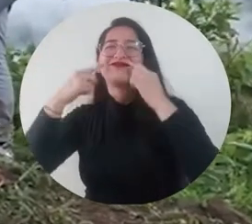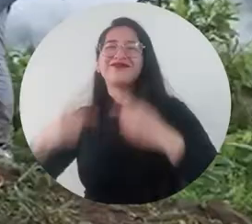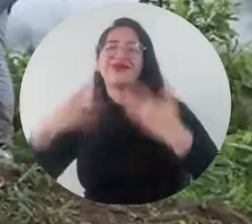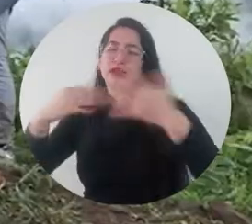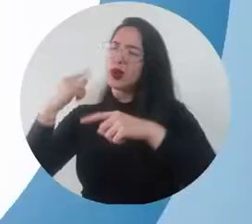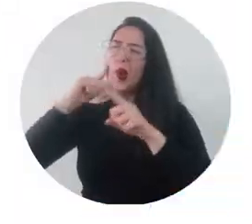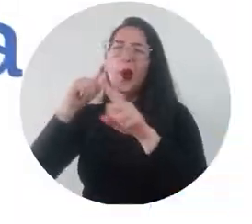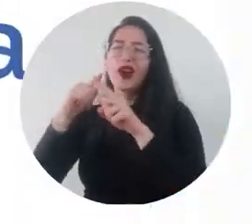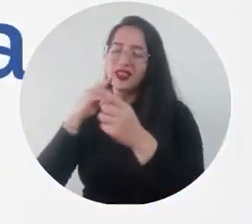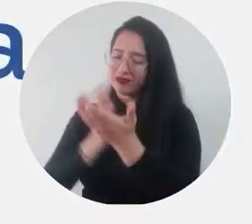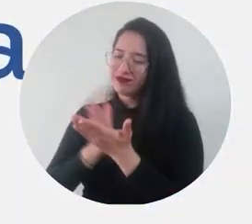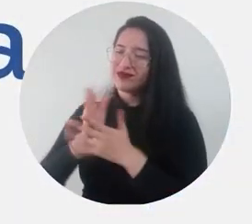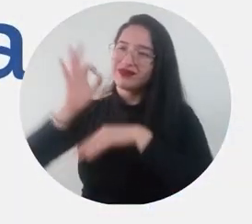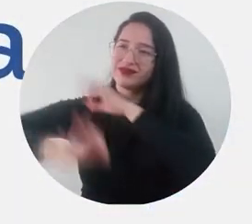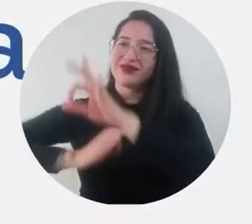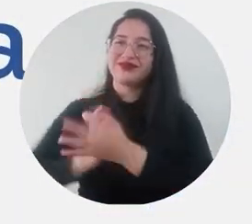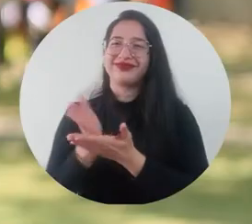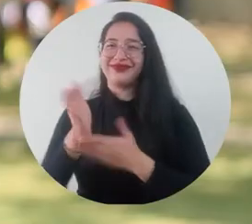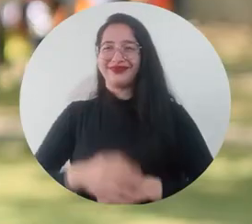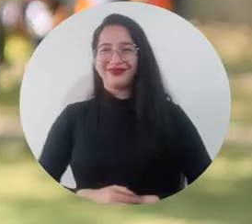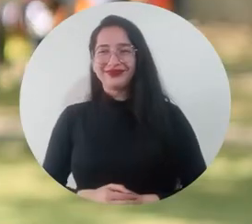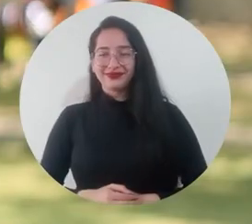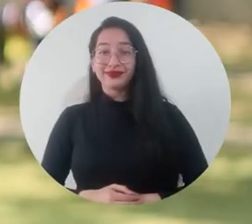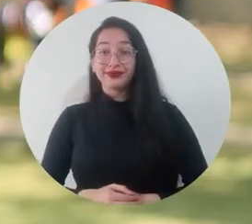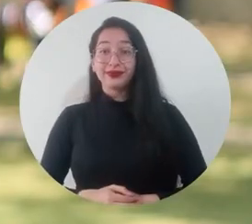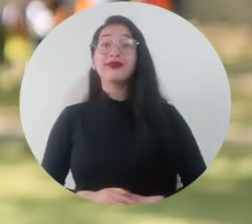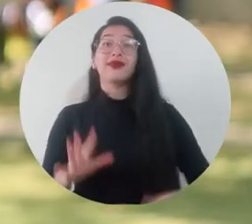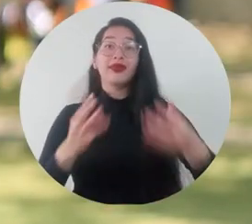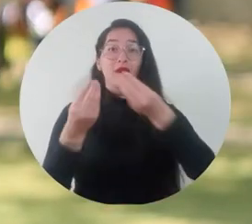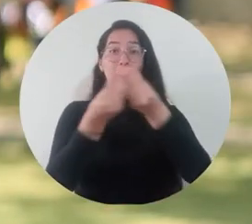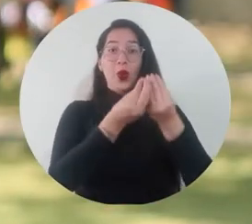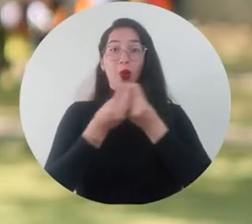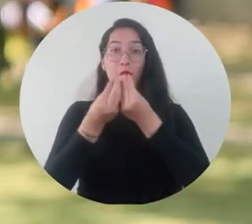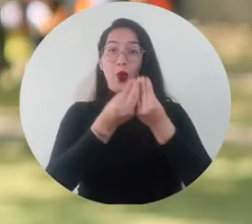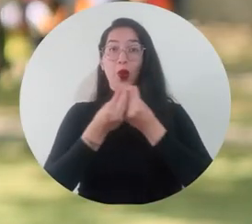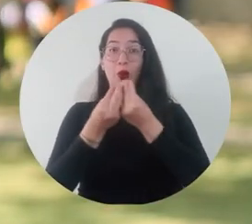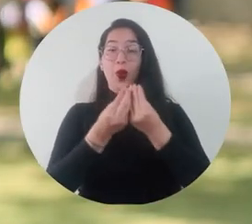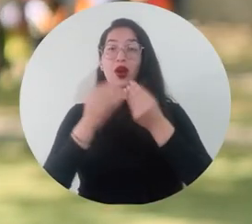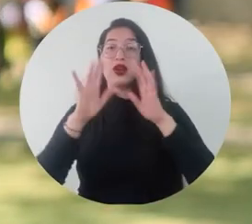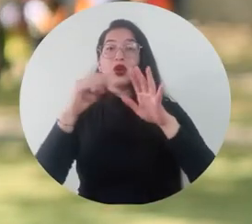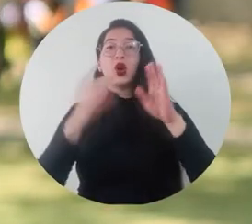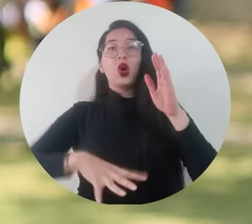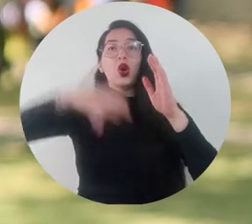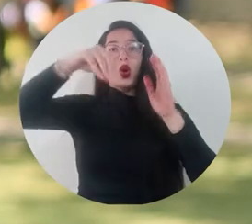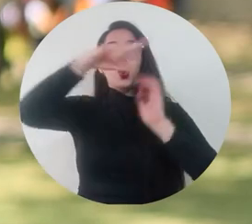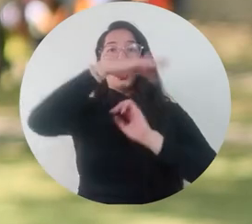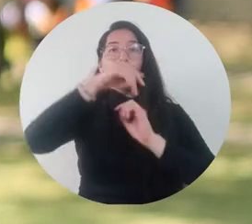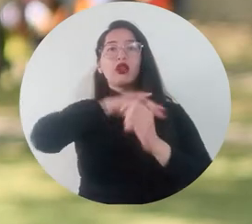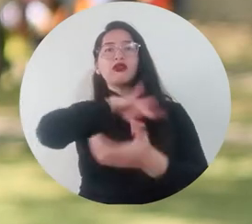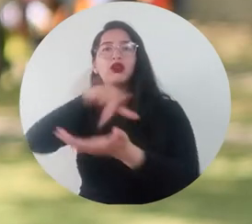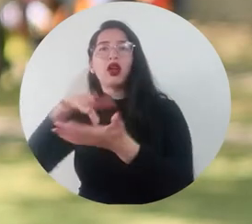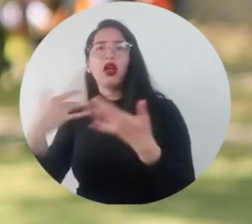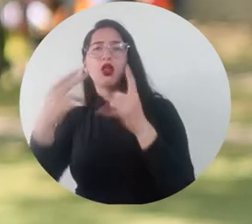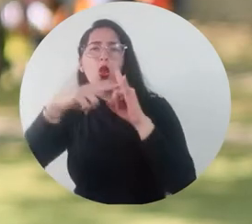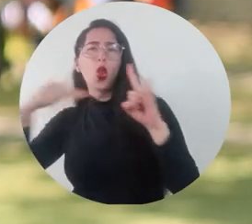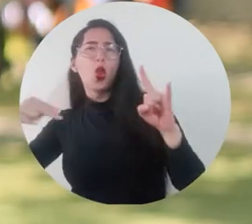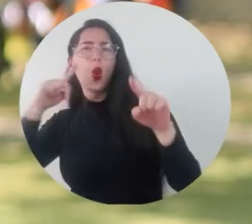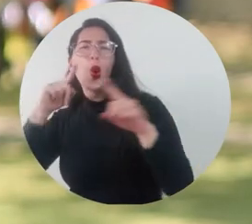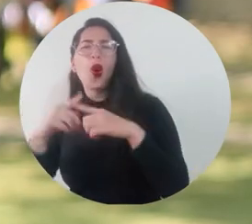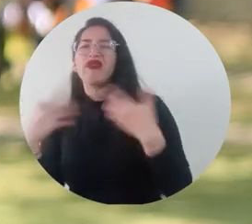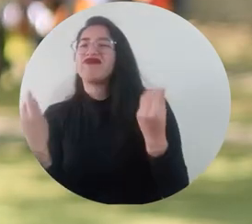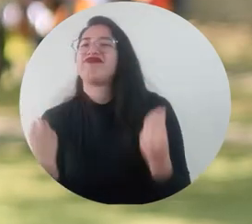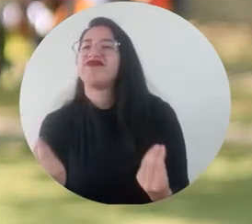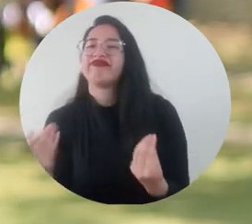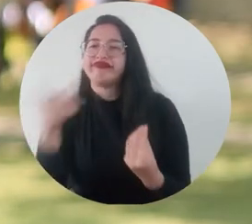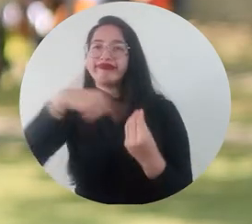su conservación El Comité Universidad, Empresa, Estado, CUBE, Sierra Nevada se reunió en UNI